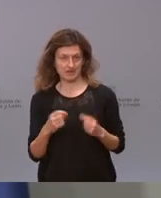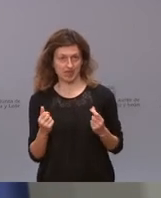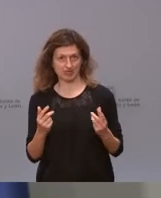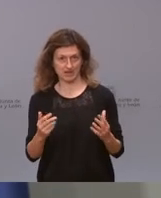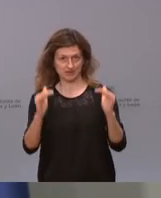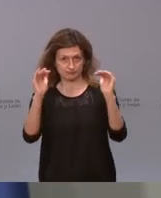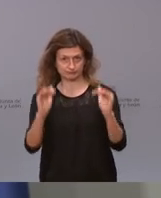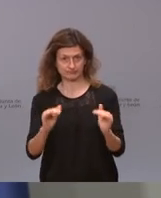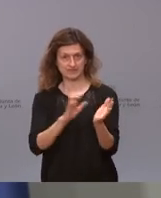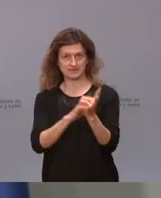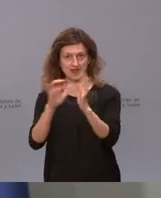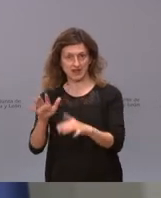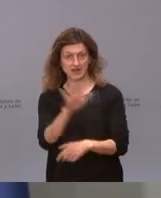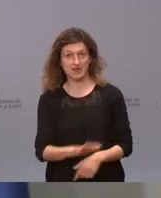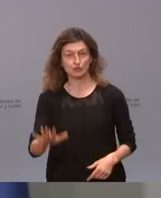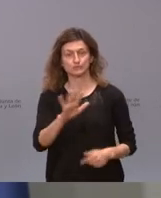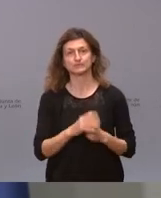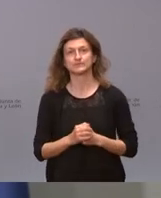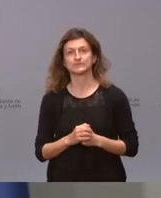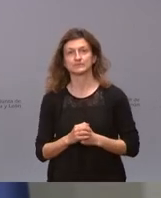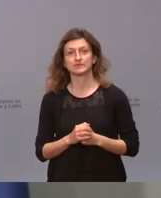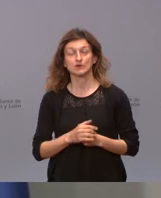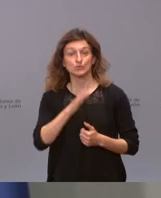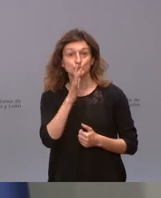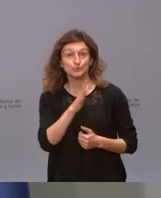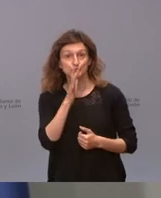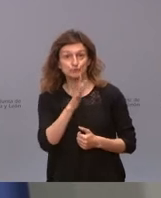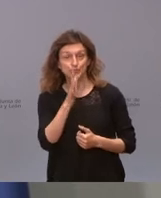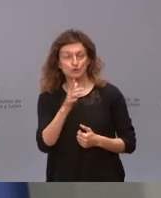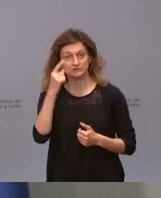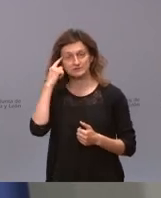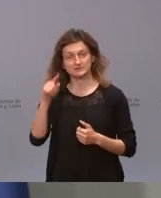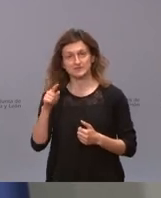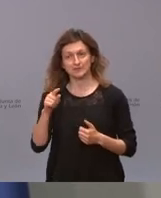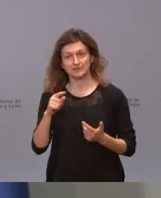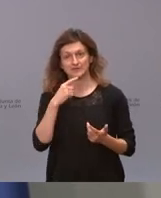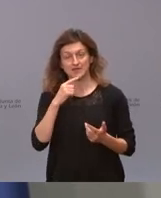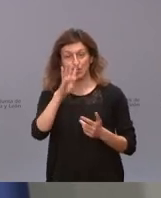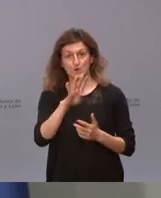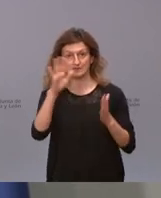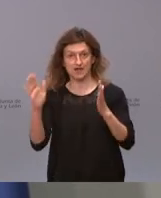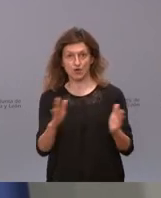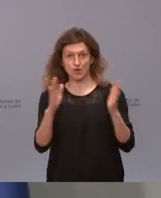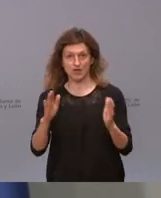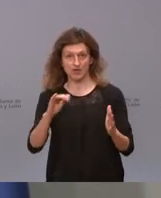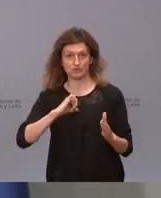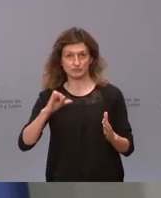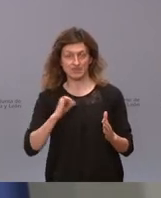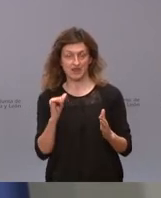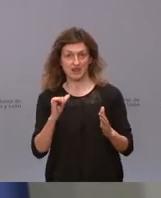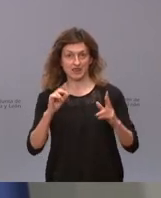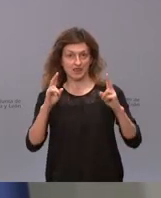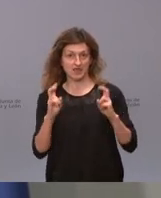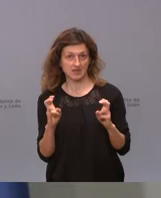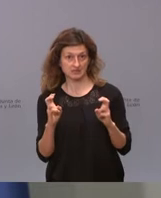en la comunidad y por qué no se ha producido, a pesar de que sí que se ha producido una cuarta ola de ingresos, una